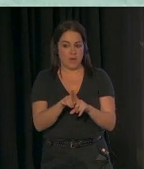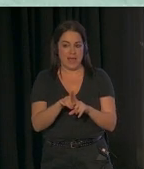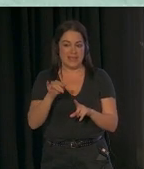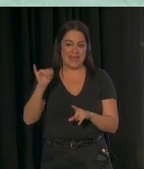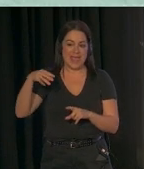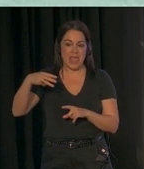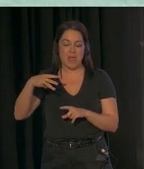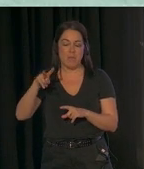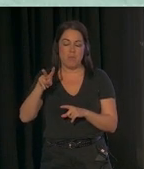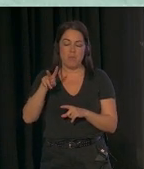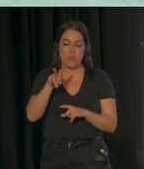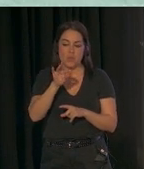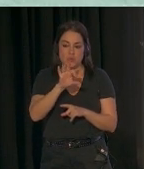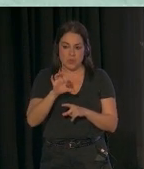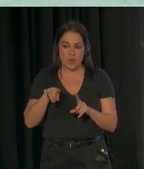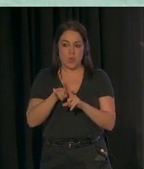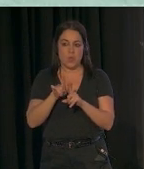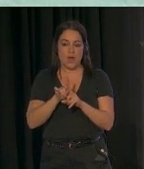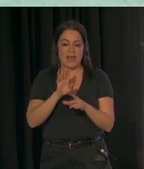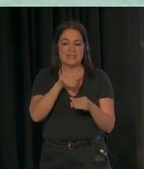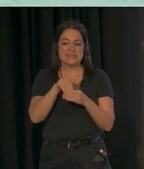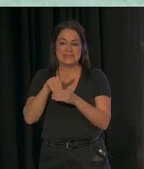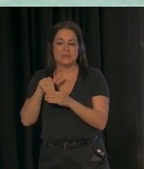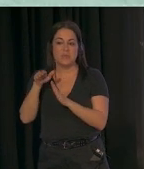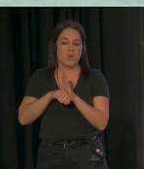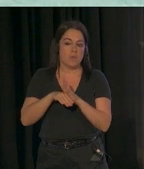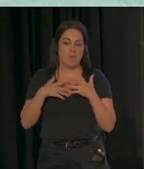ingredientes del programa. Gracias, Nick.